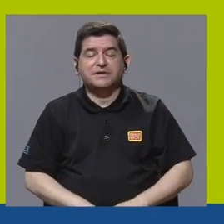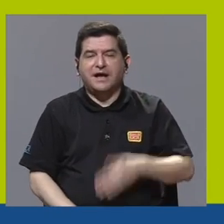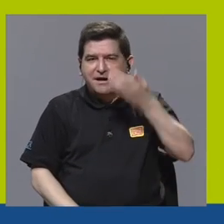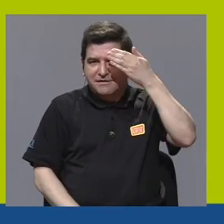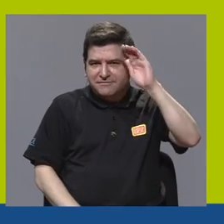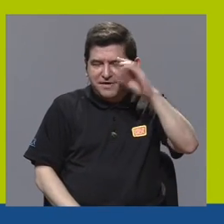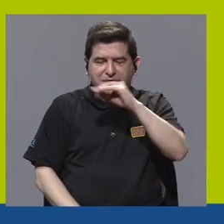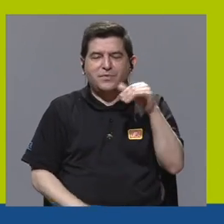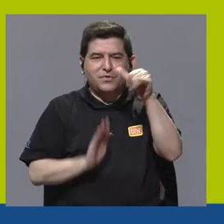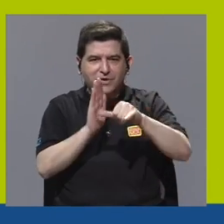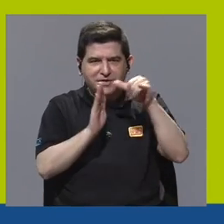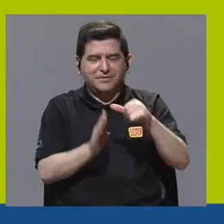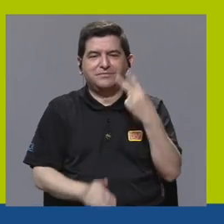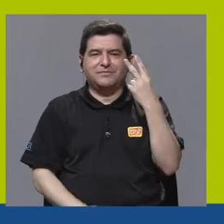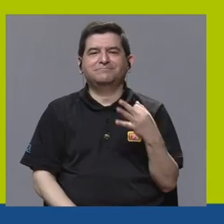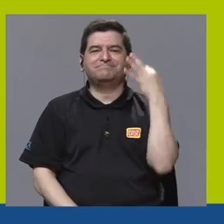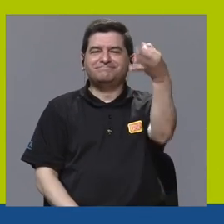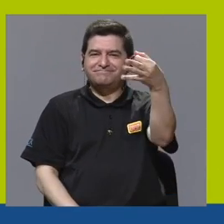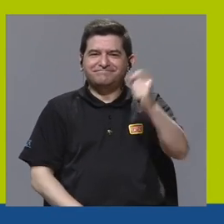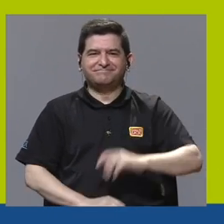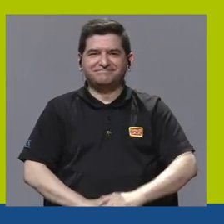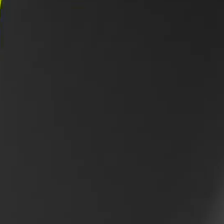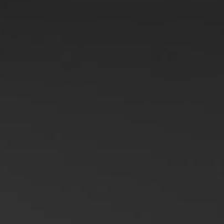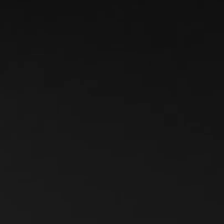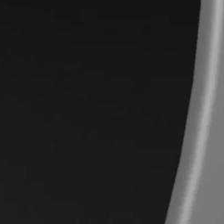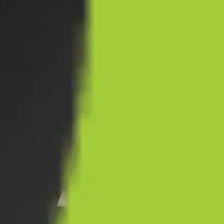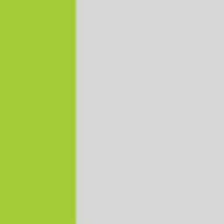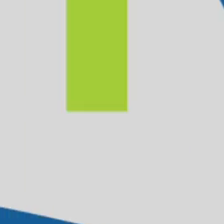páginas de Facebook y YouTube. ¡Hasta la próxima!